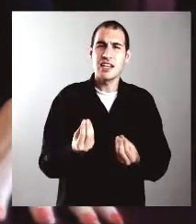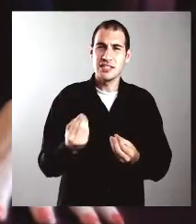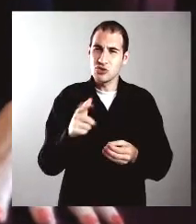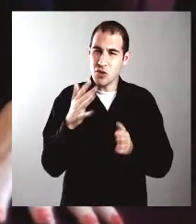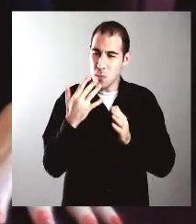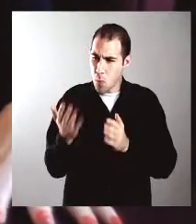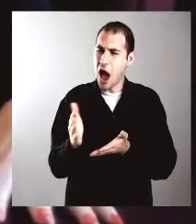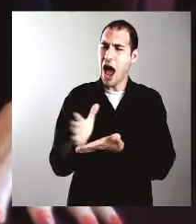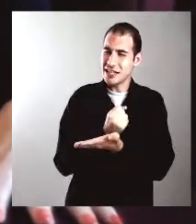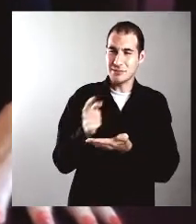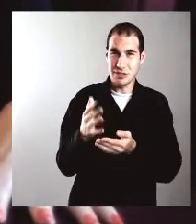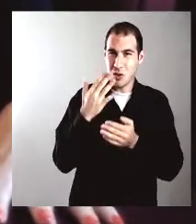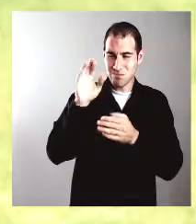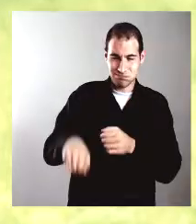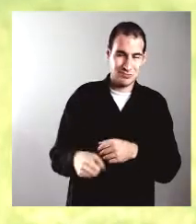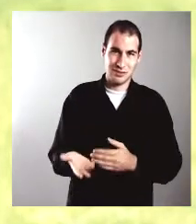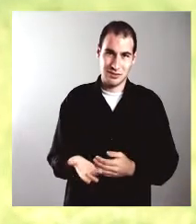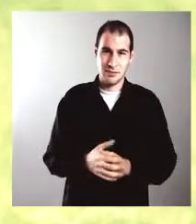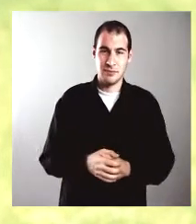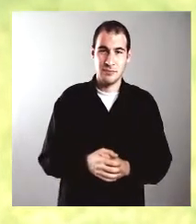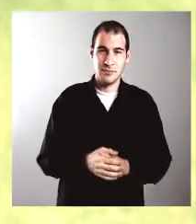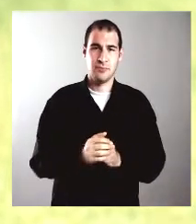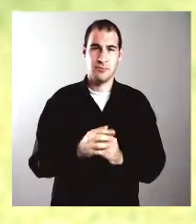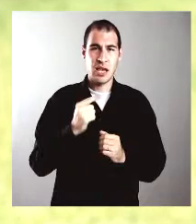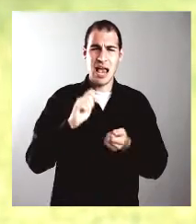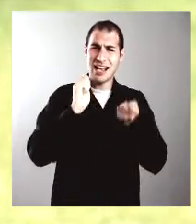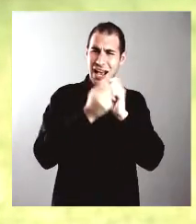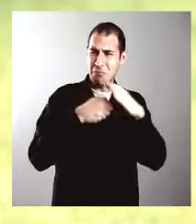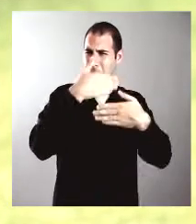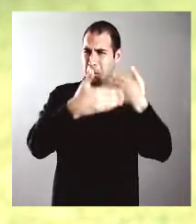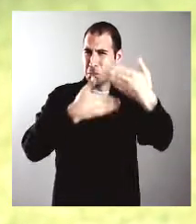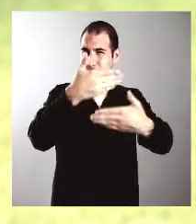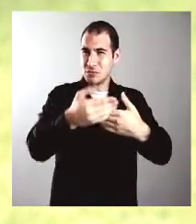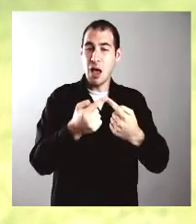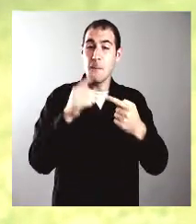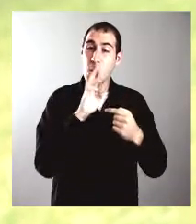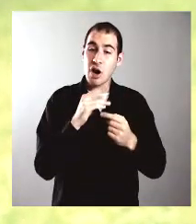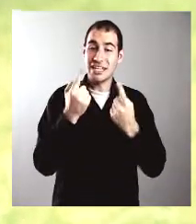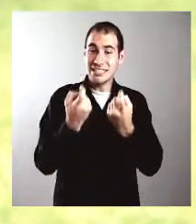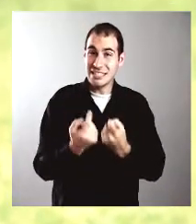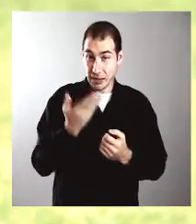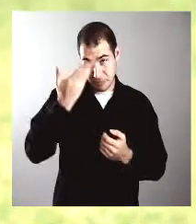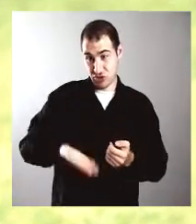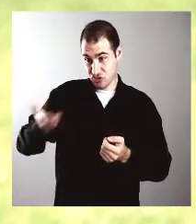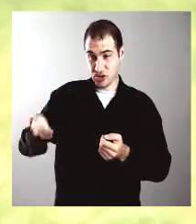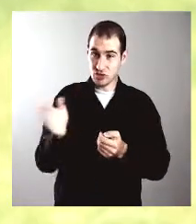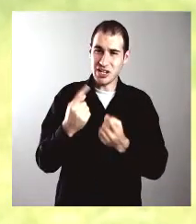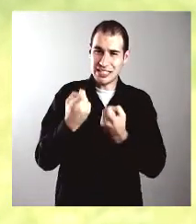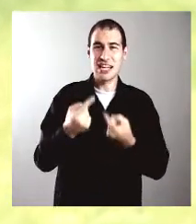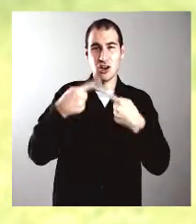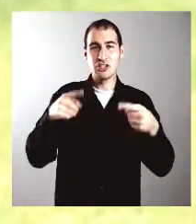visibilidad y reconocimiento. Fue dando toda una evolución en el cambio y en las necesidades de las mujeres como seres humanos